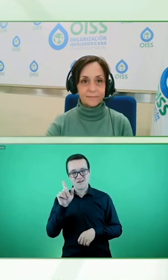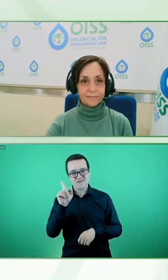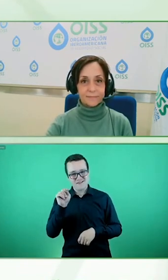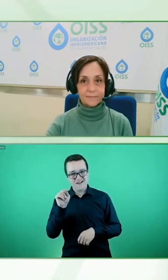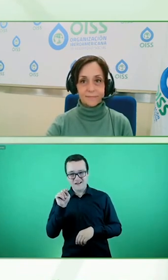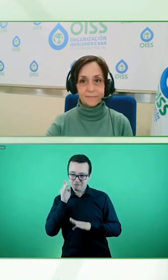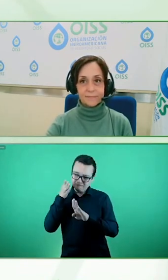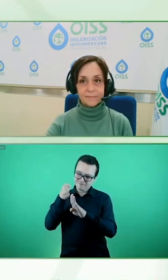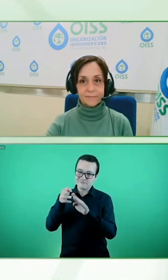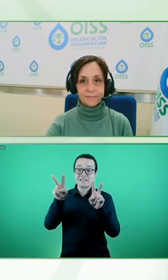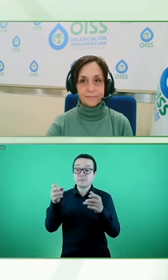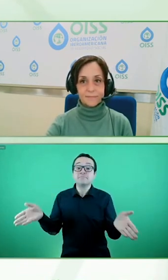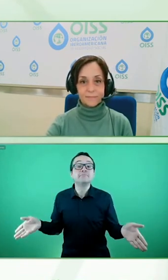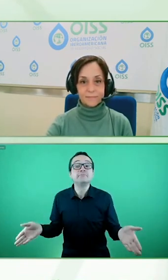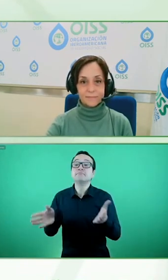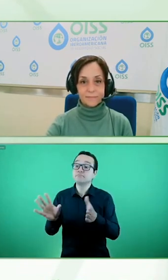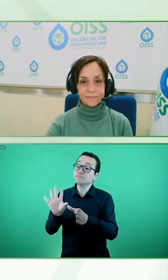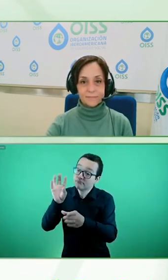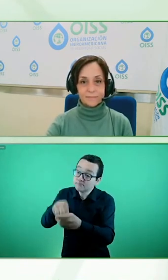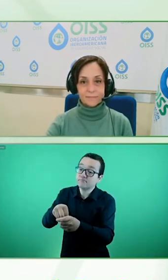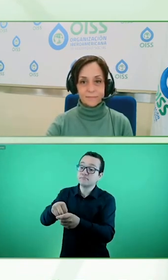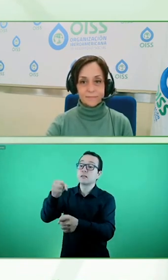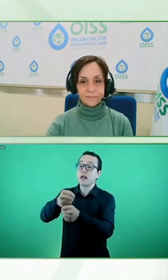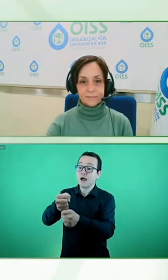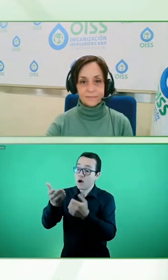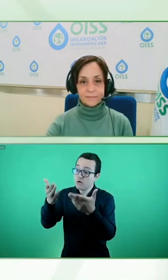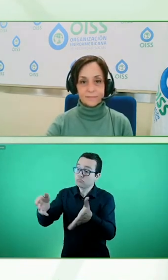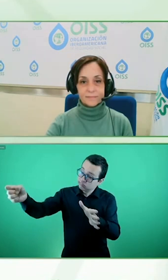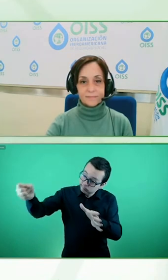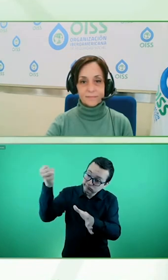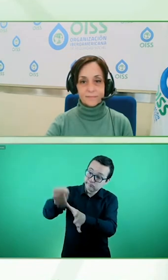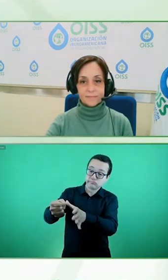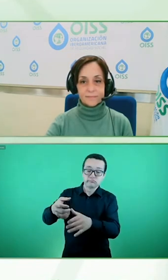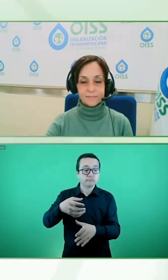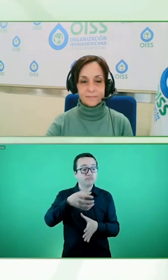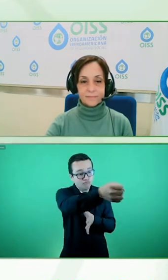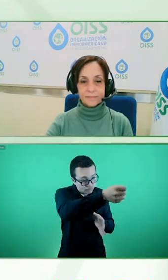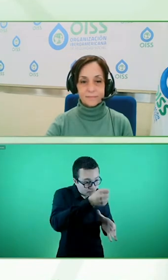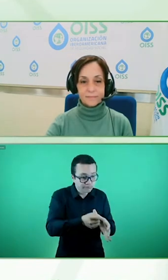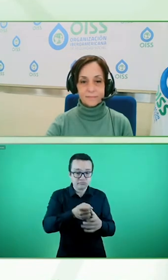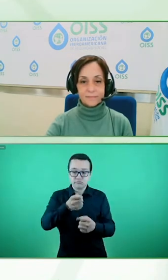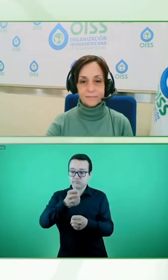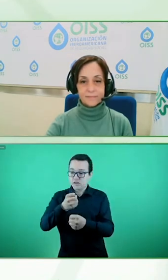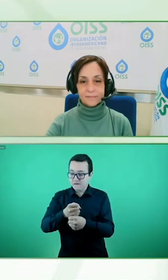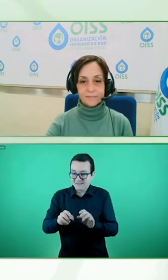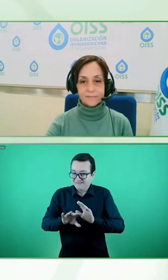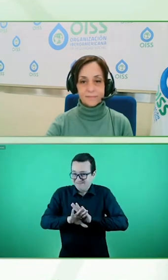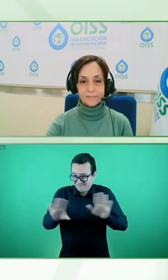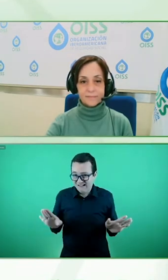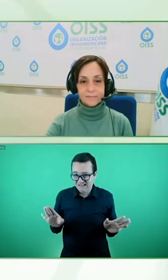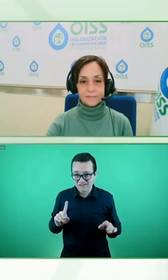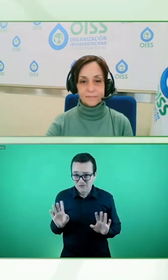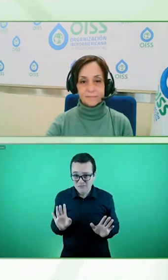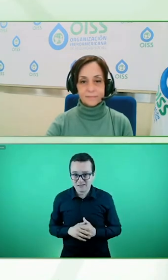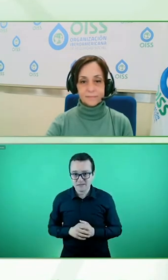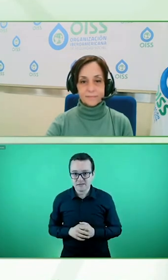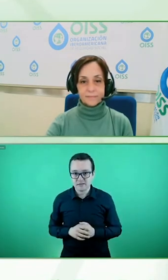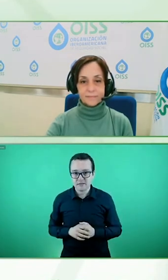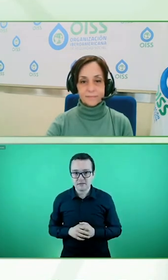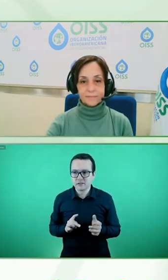de las personas con discapacidad, es decir, enfocarnos en la oferta del mercado laboral,